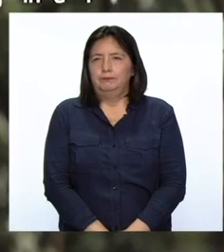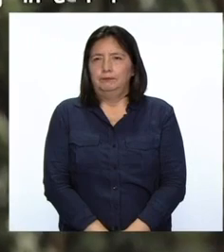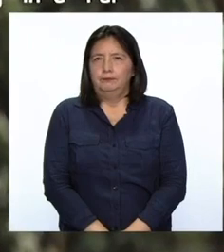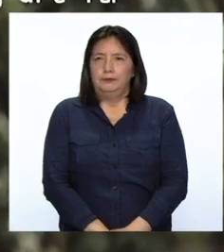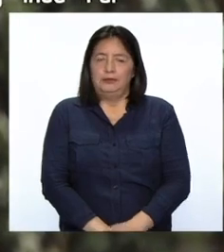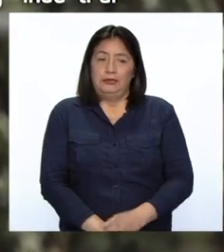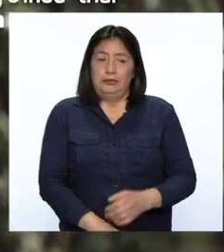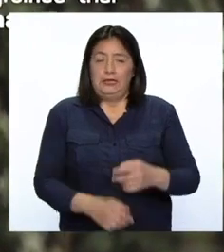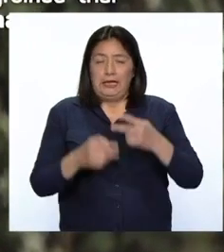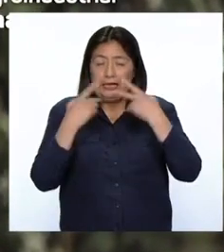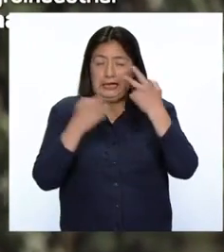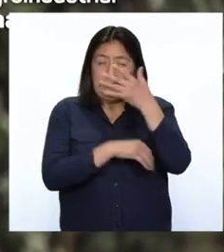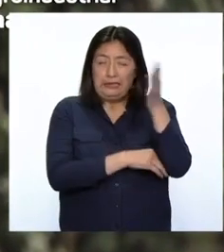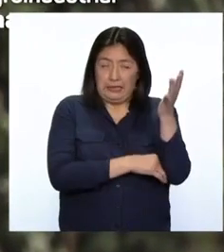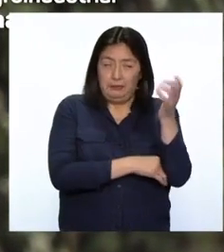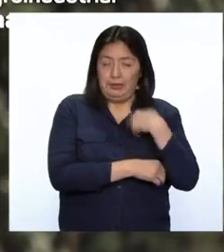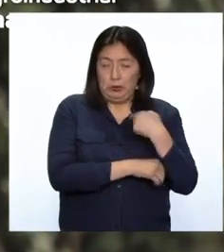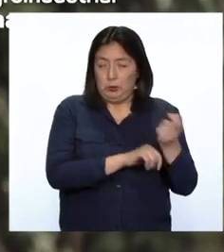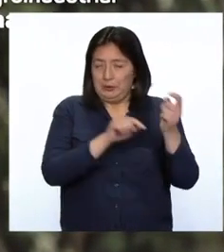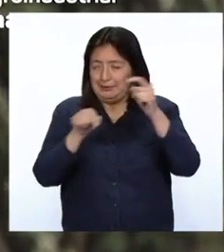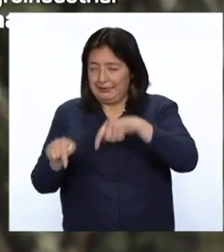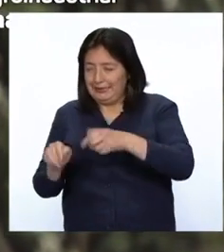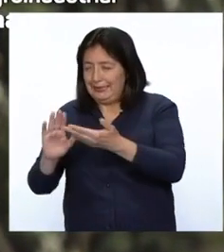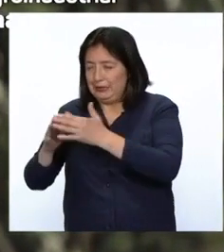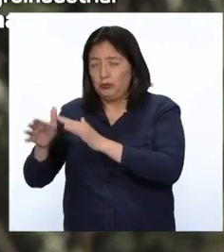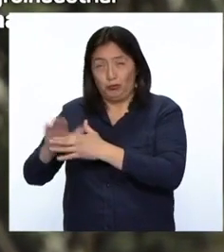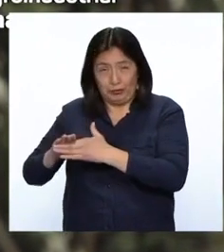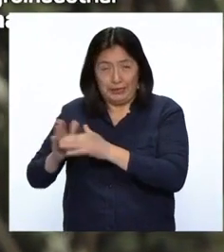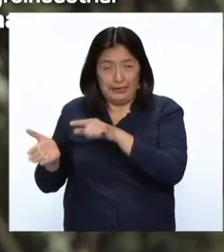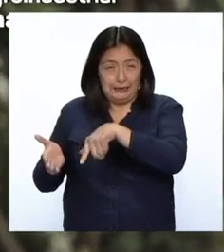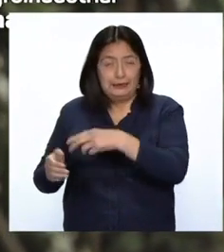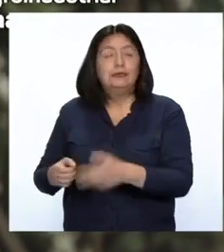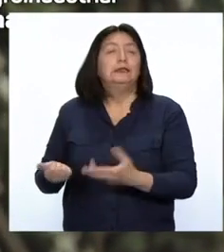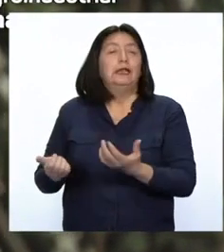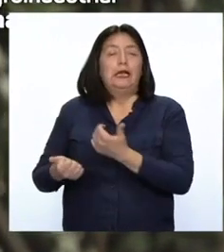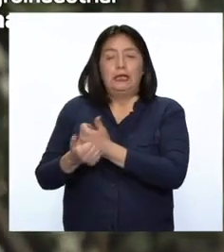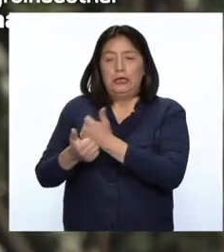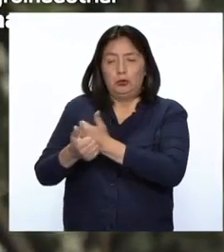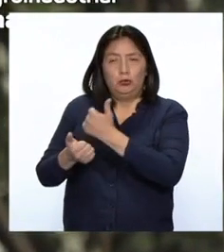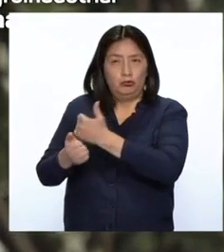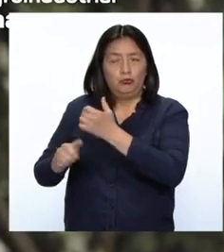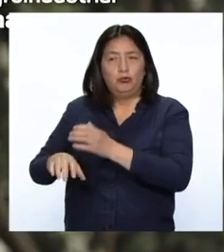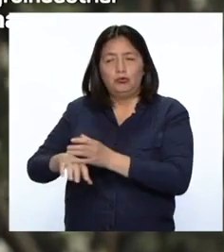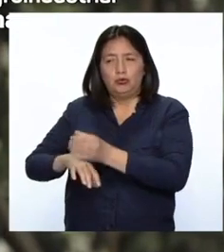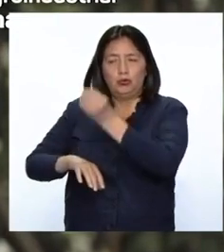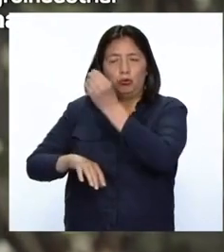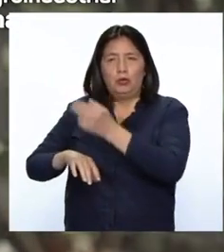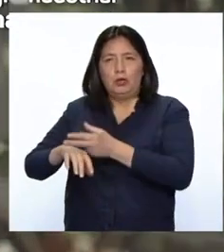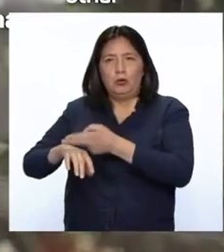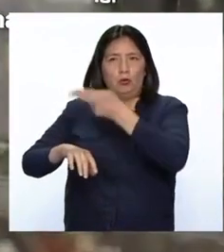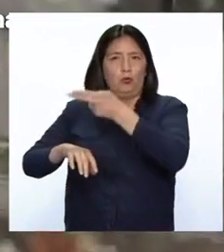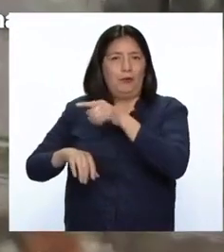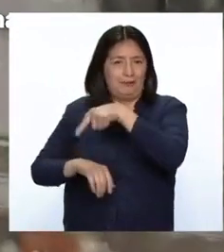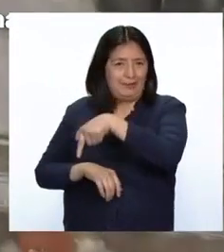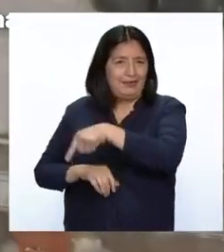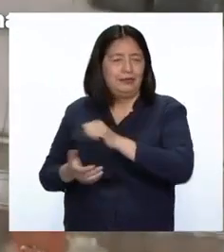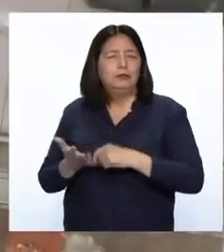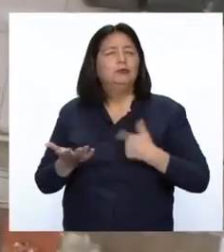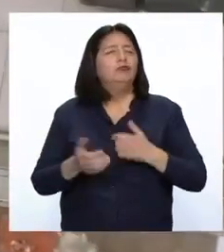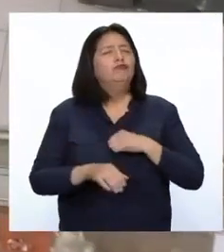Estando en la selva y acá estando en la ciudad de Huamanga y también desarrollando algunas de mis prácticas en